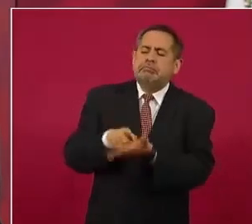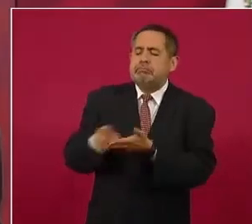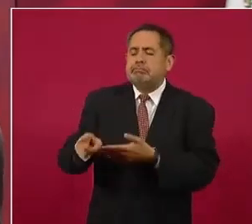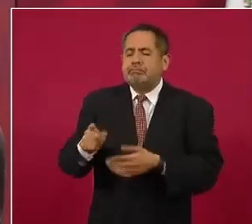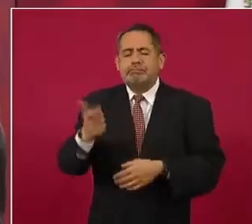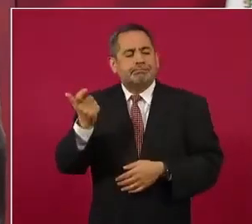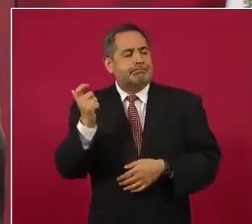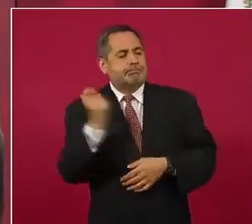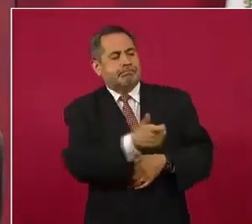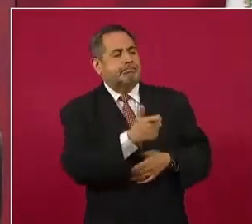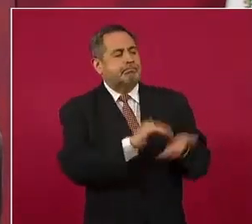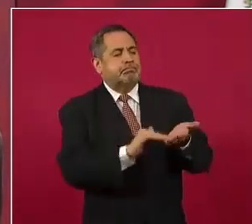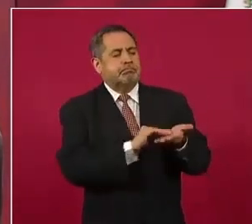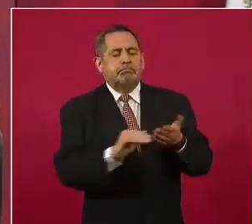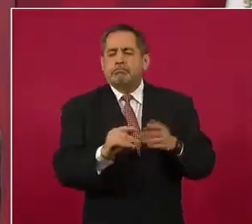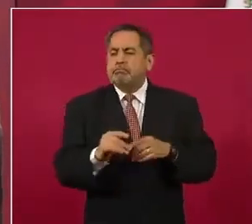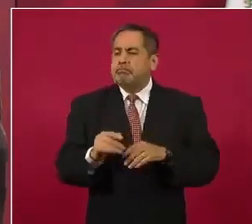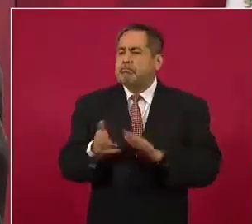fianza.